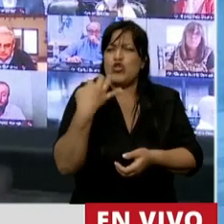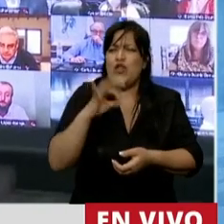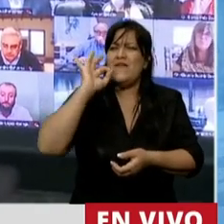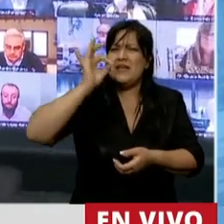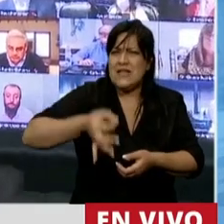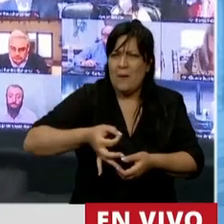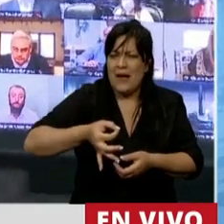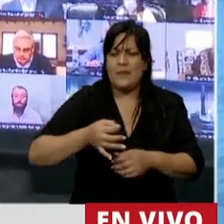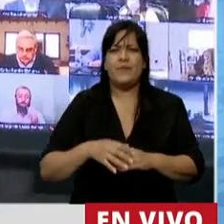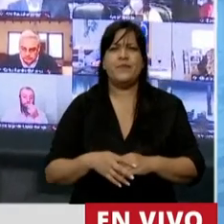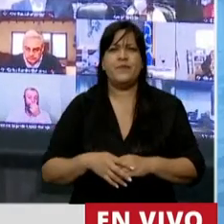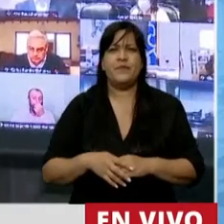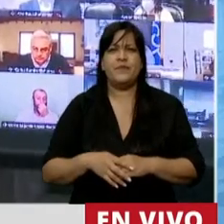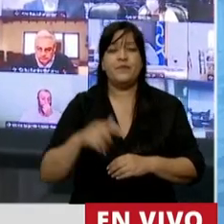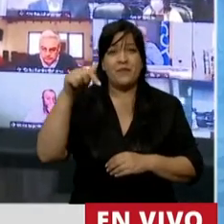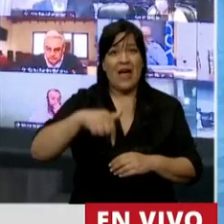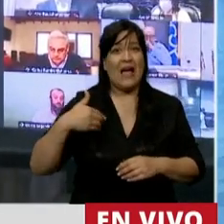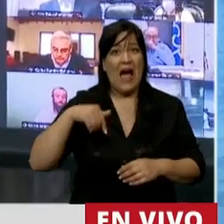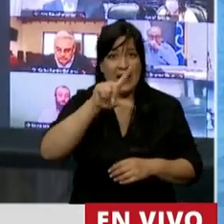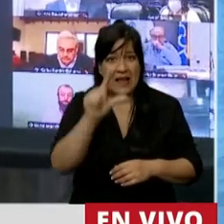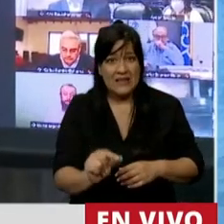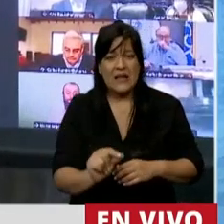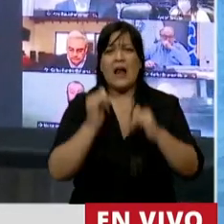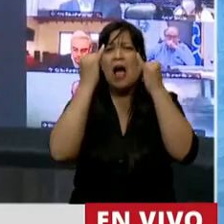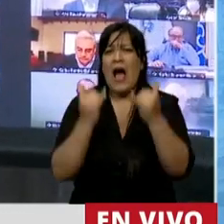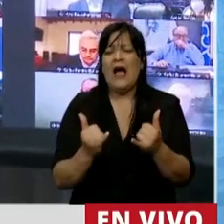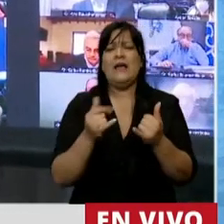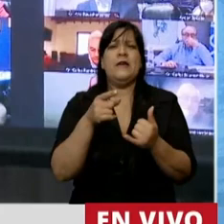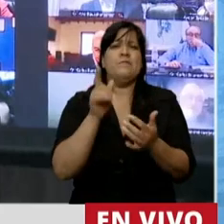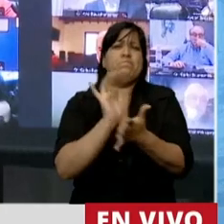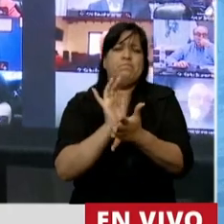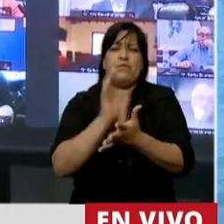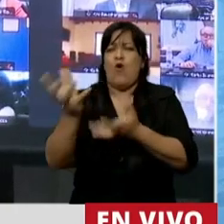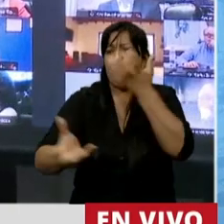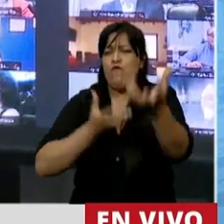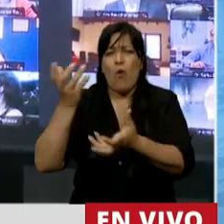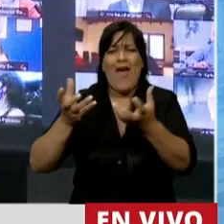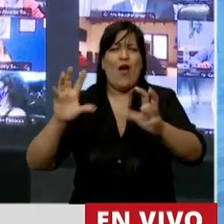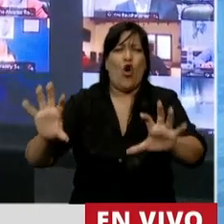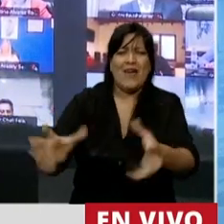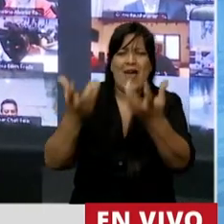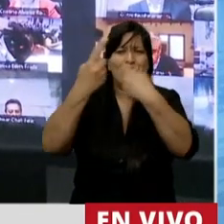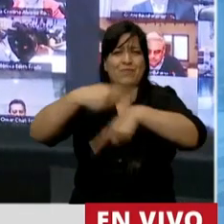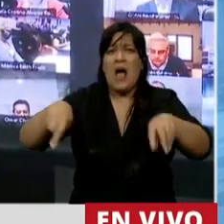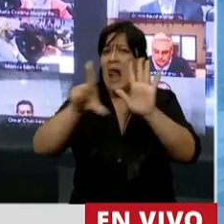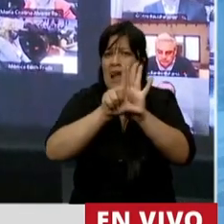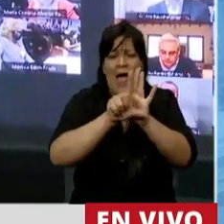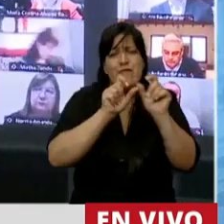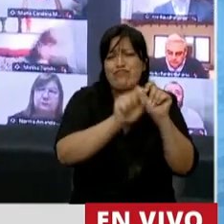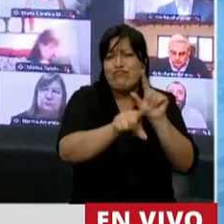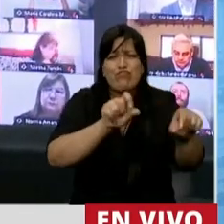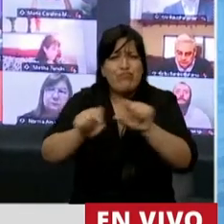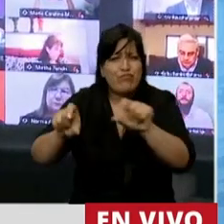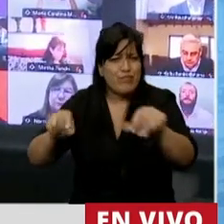que la Argentina tiene en materia de quemas, de fuegos, etcétera, leyes específicas.